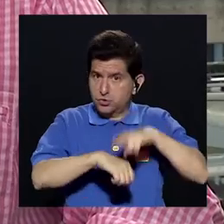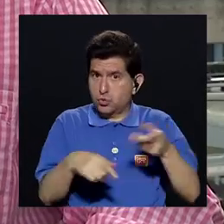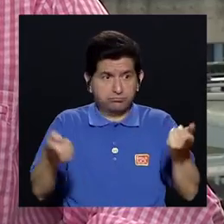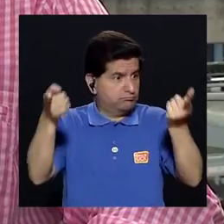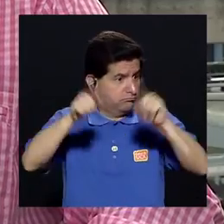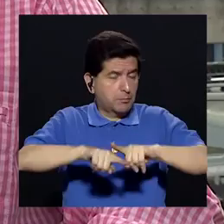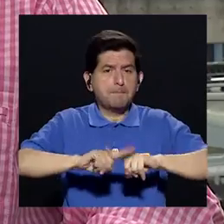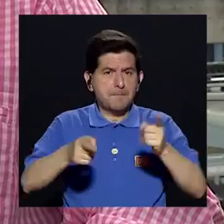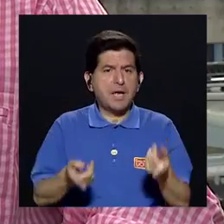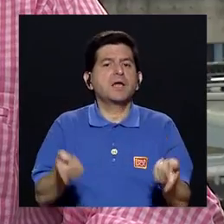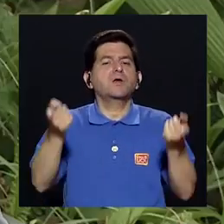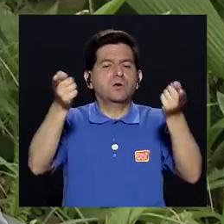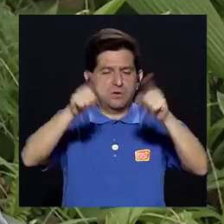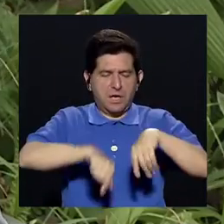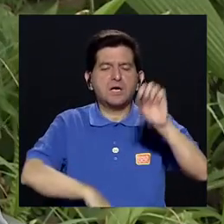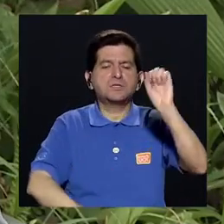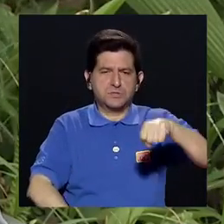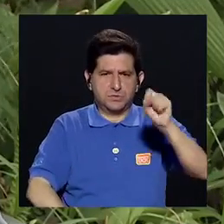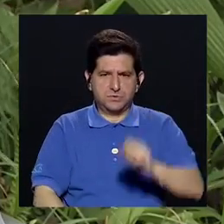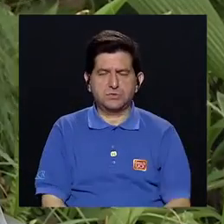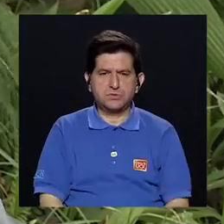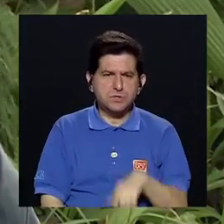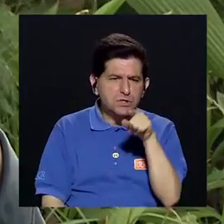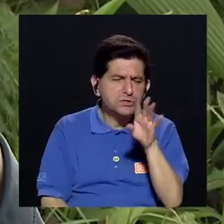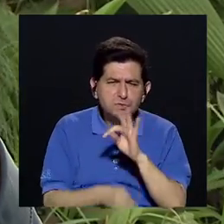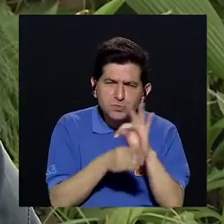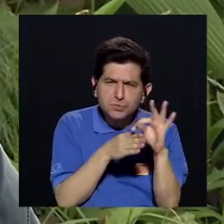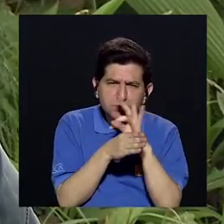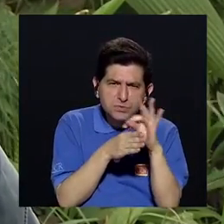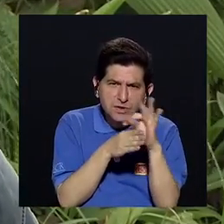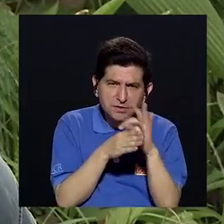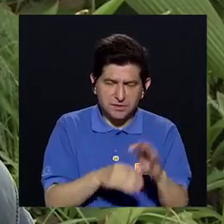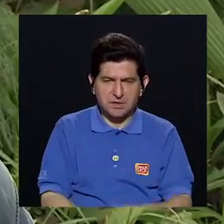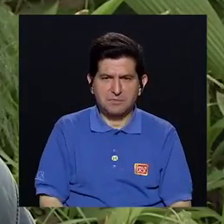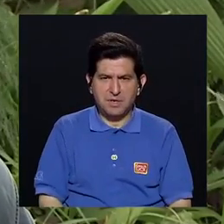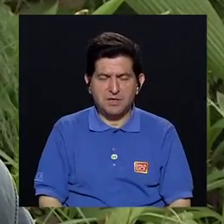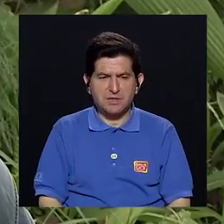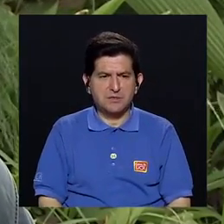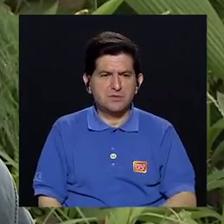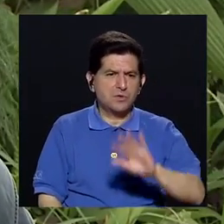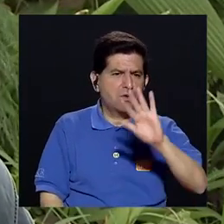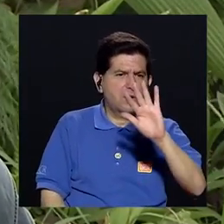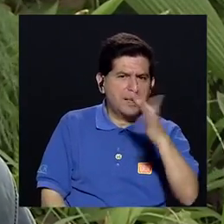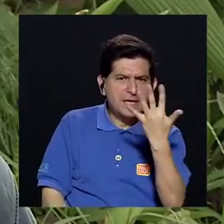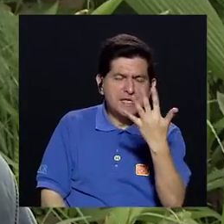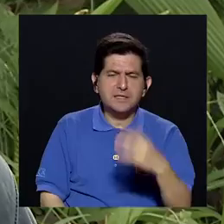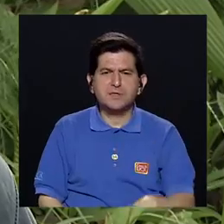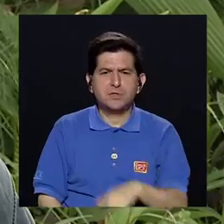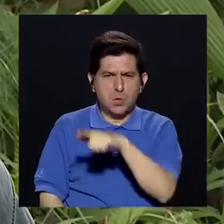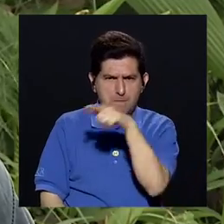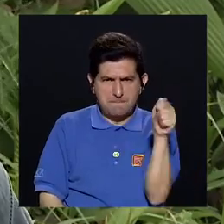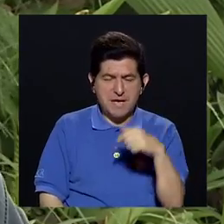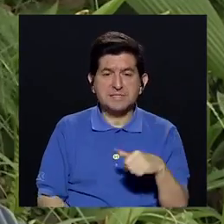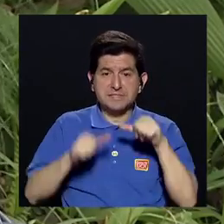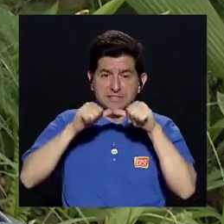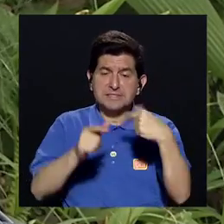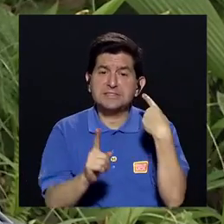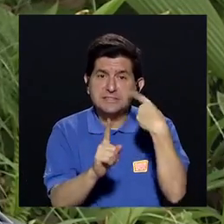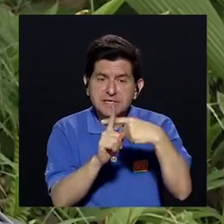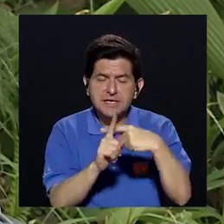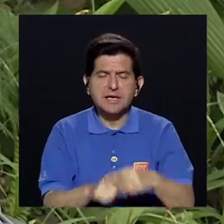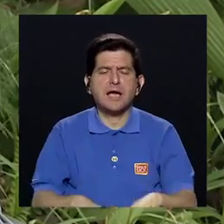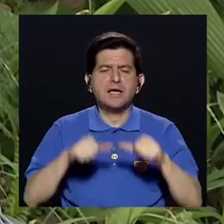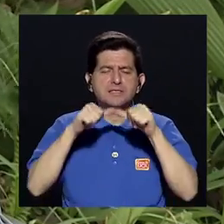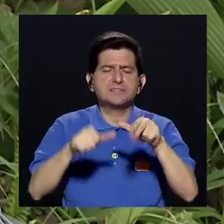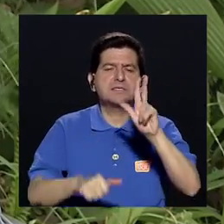Pero sí se dan casos E inclusive si usted está en tratamiento Y llega al quinto mes Y todavía está positivo Se les tiene